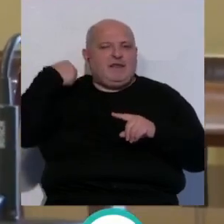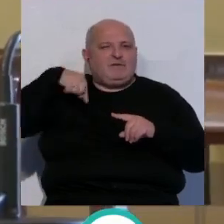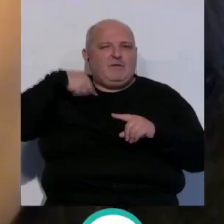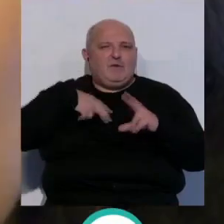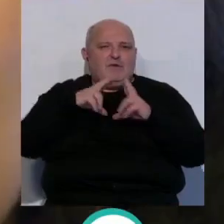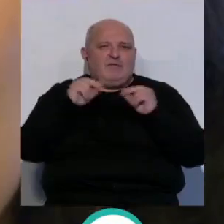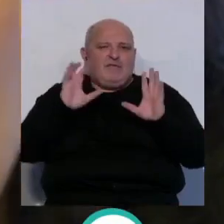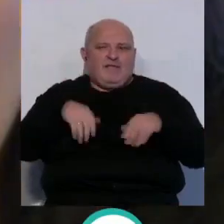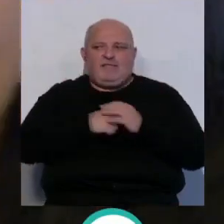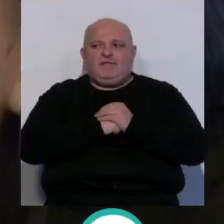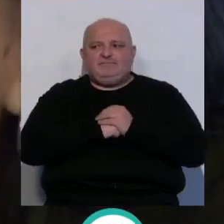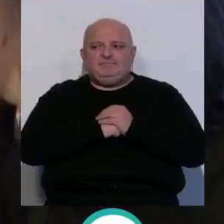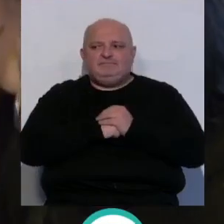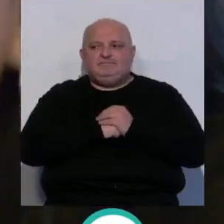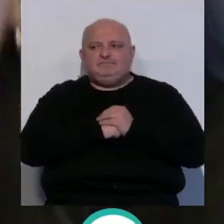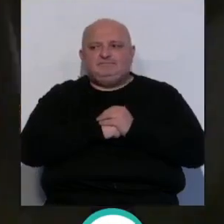Universidad de Cádiz.